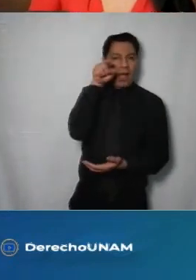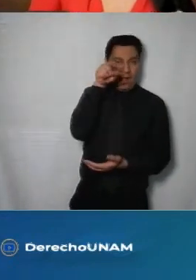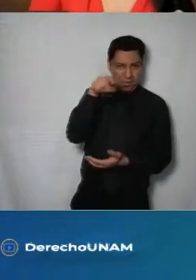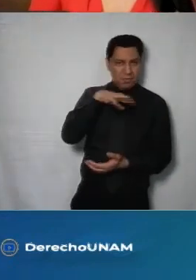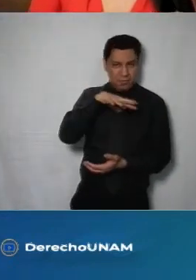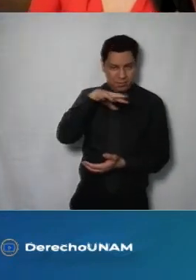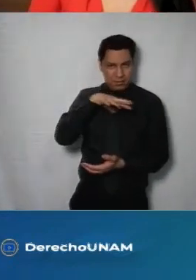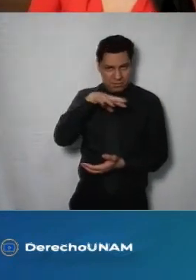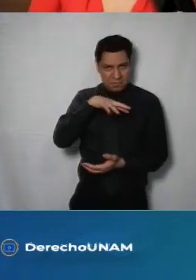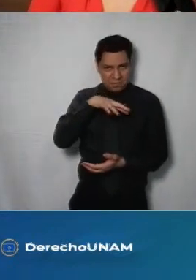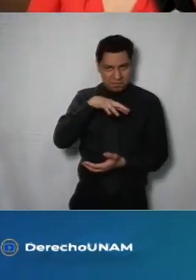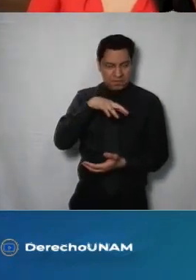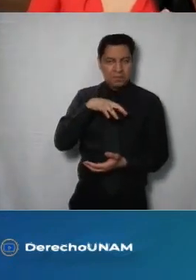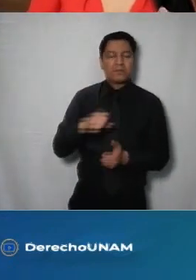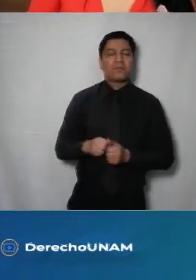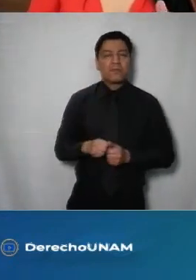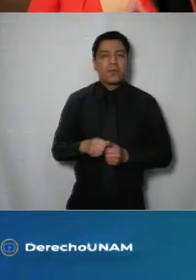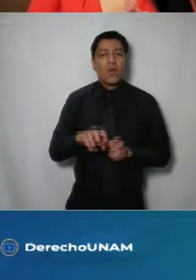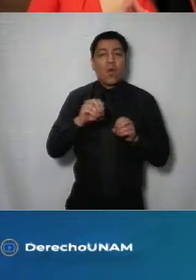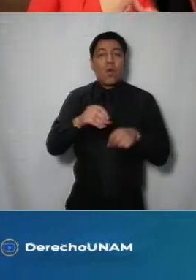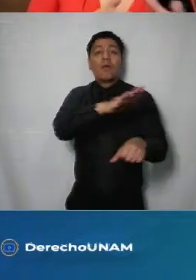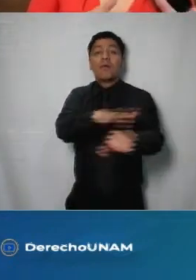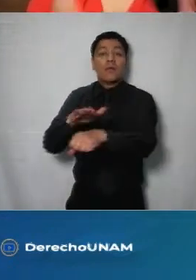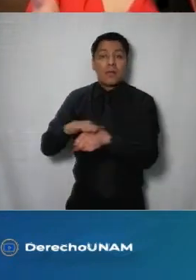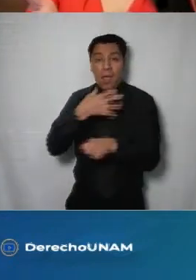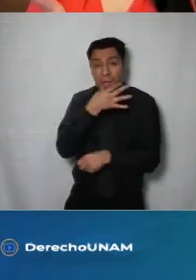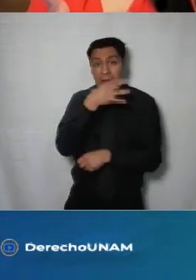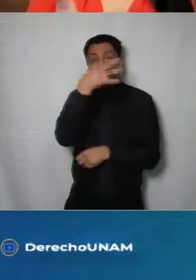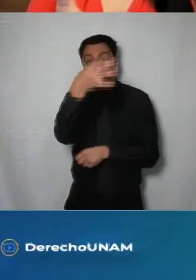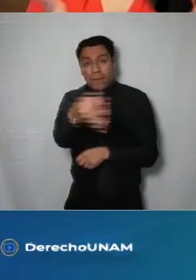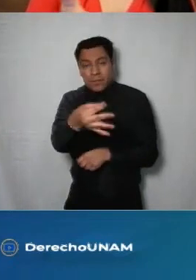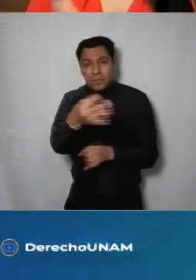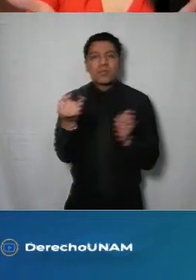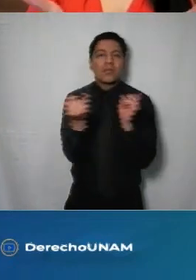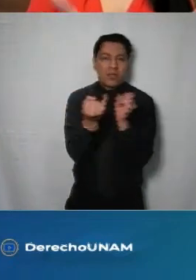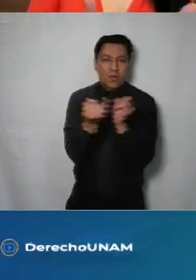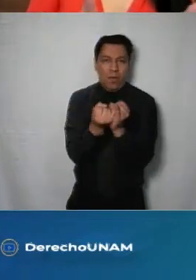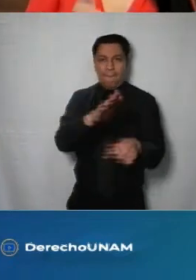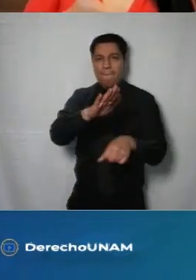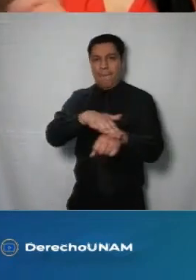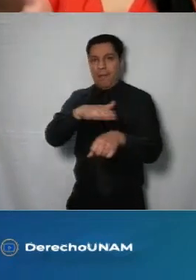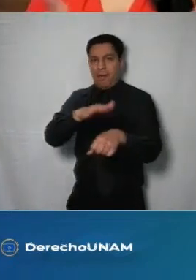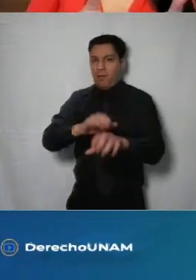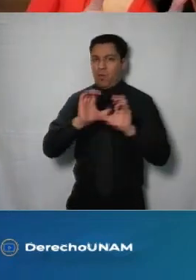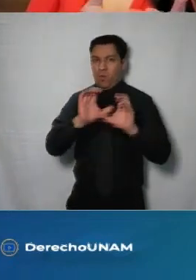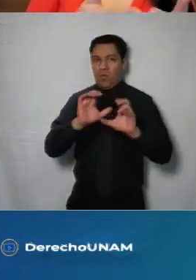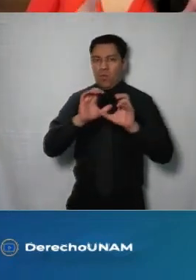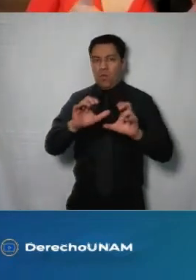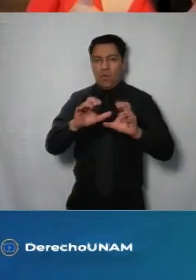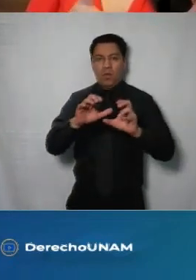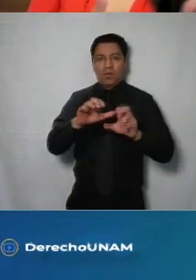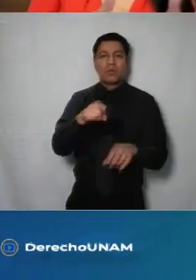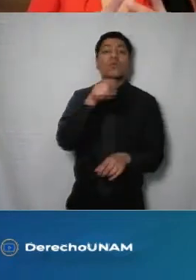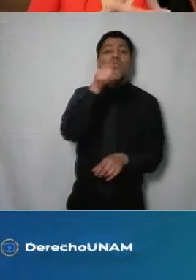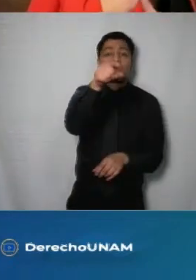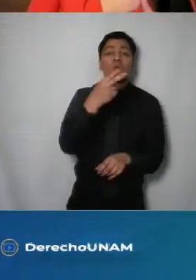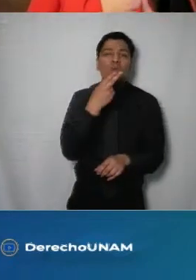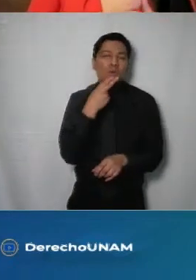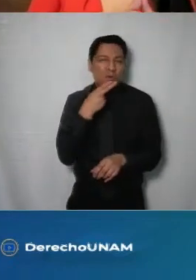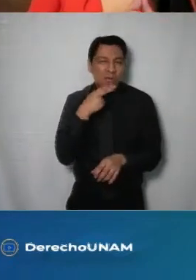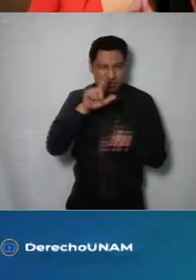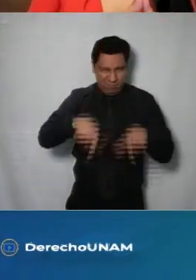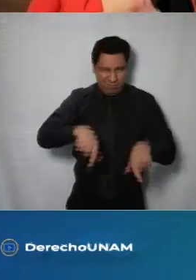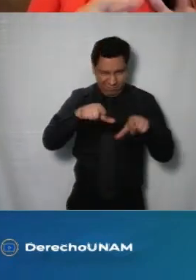sus propias acciones en la plataforma las notificaciones bueno aquí básicamente funciona como alertas a todos los que somos usuarios incluyendo